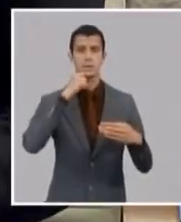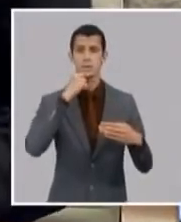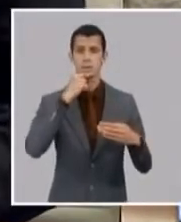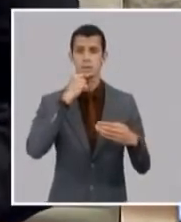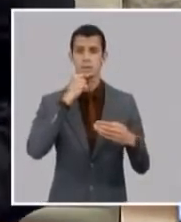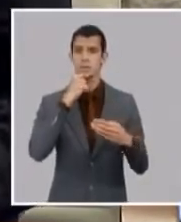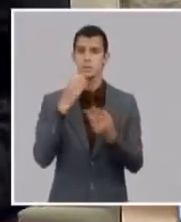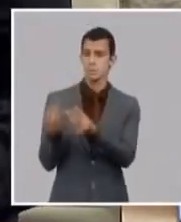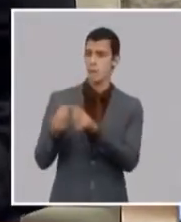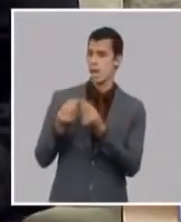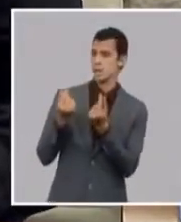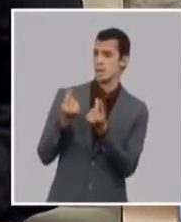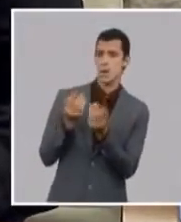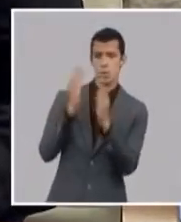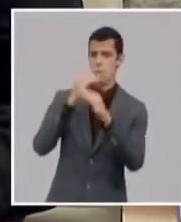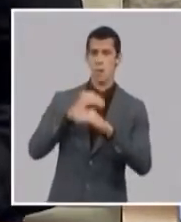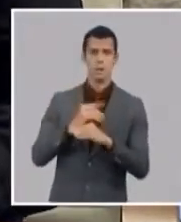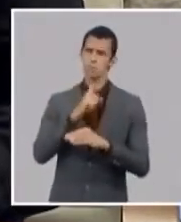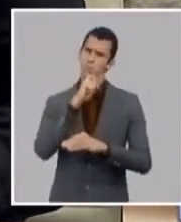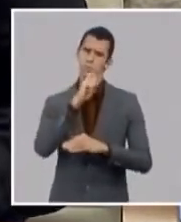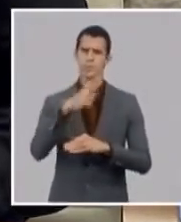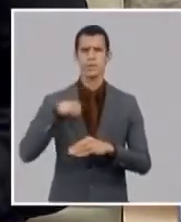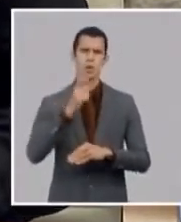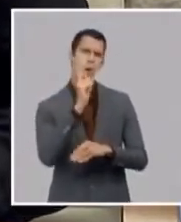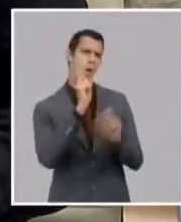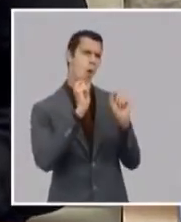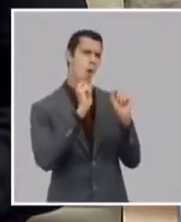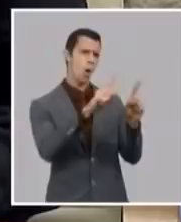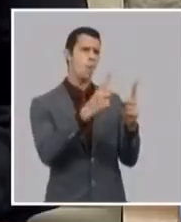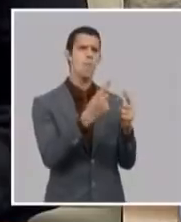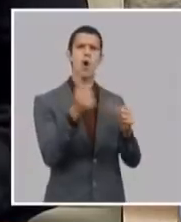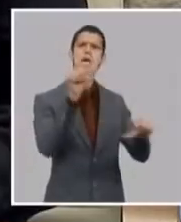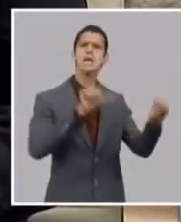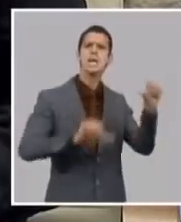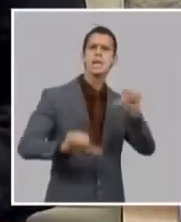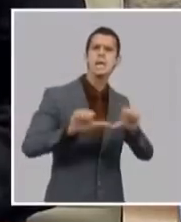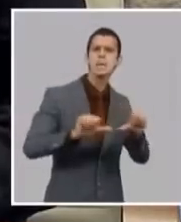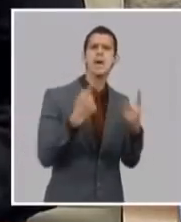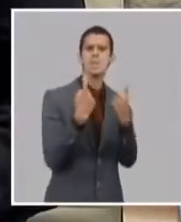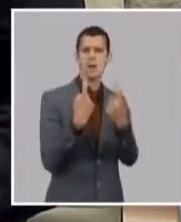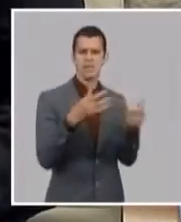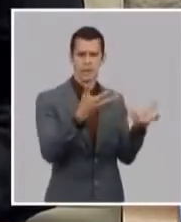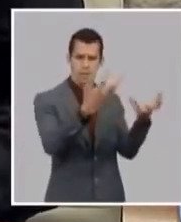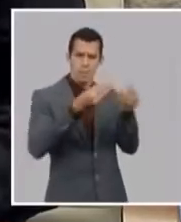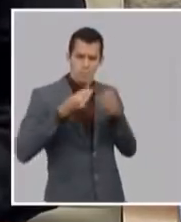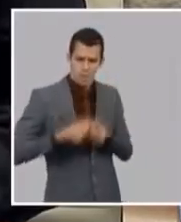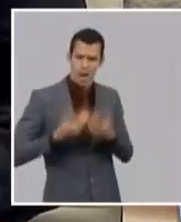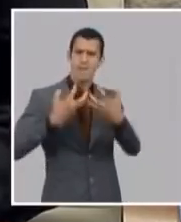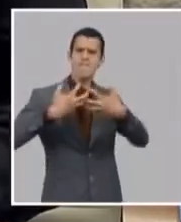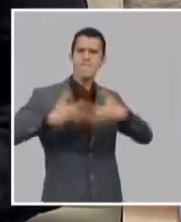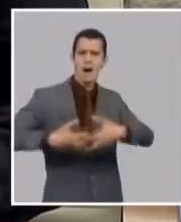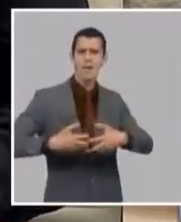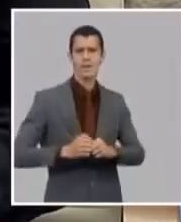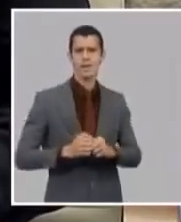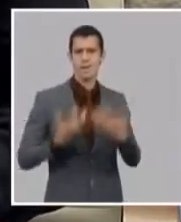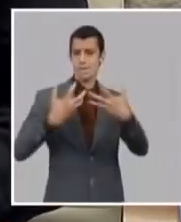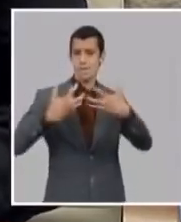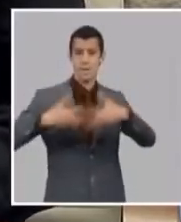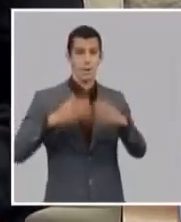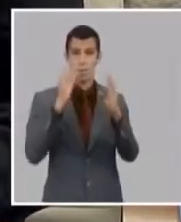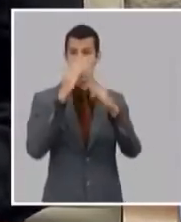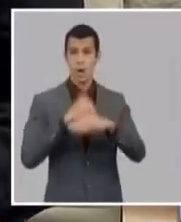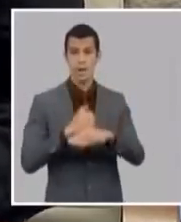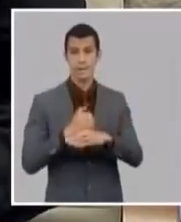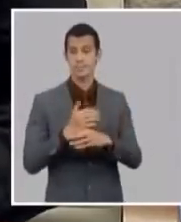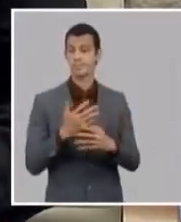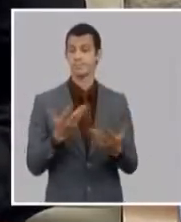pero incluso no solo ha sido un asunto de falta de financiamiento en ocasiones hay medicamentos hay materias primas sobre